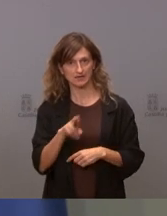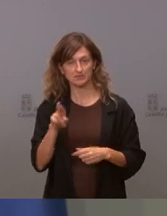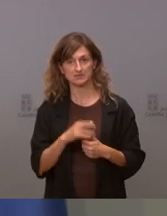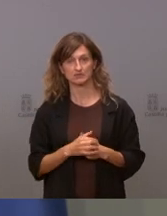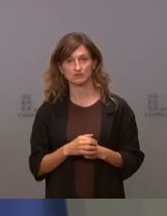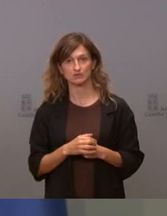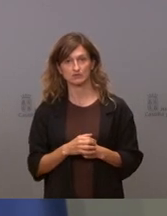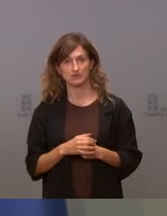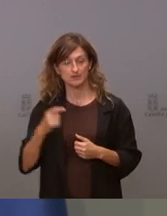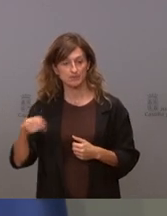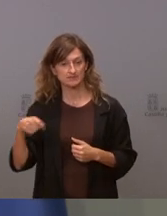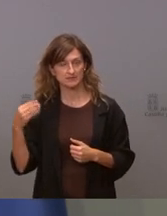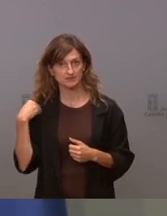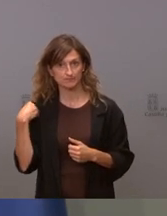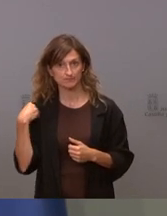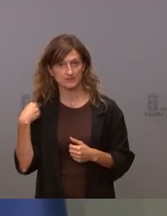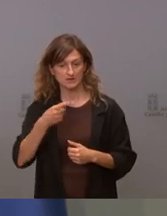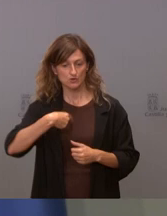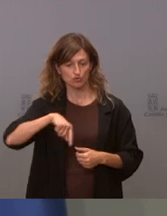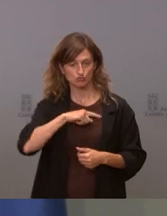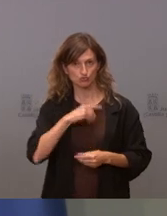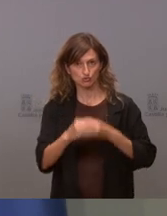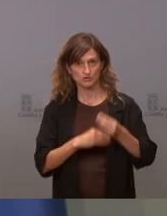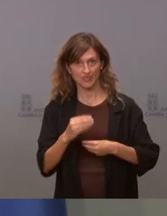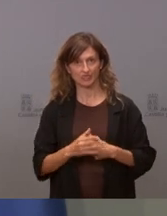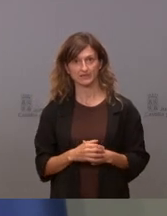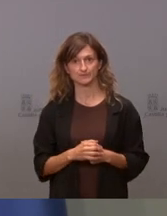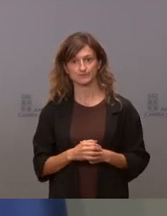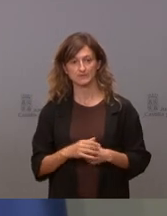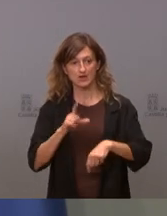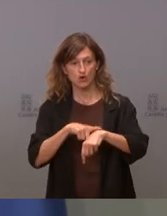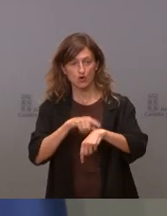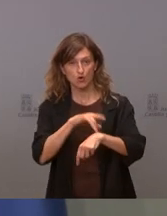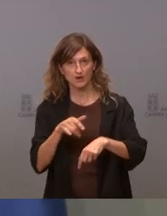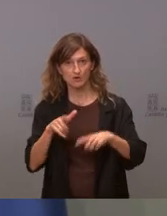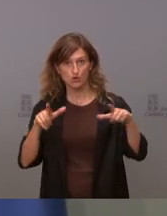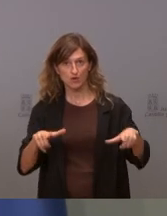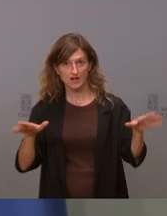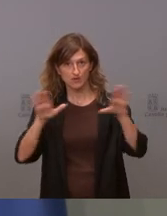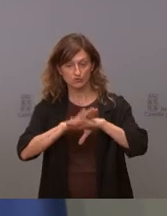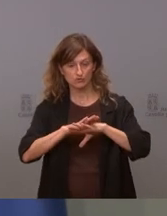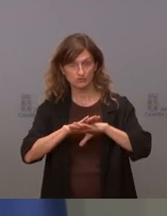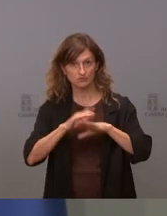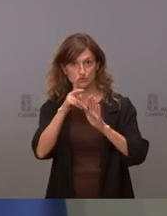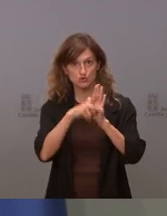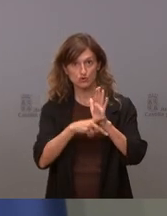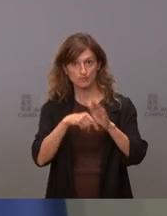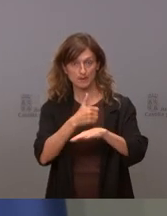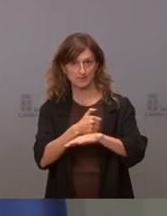lo que nos ha pedido el presidente y eso es lo que nosotros vamos a hacer sobre el horario de los locales en principio es el que marca la normativa